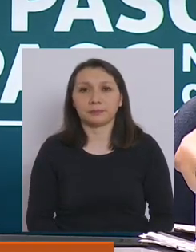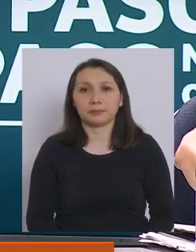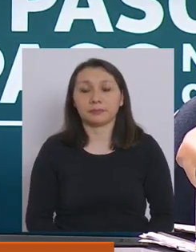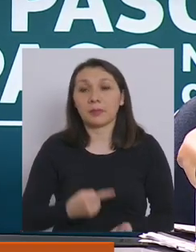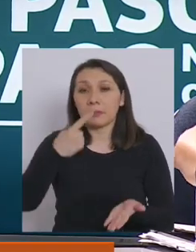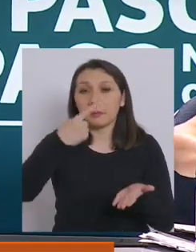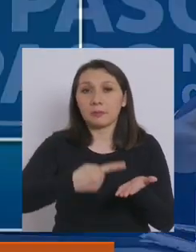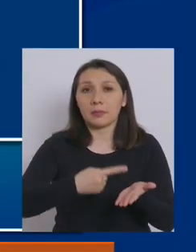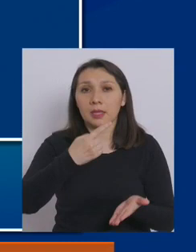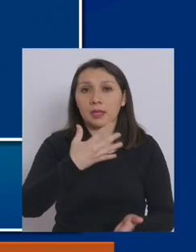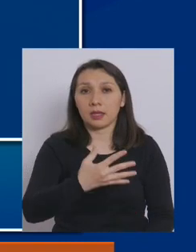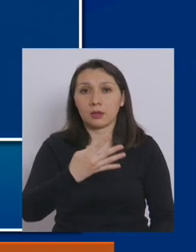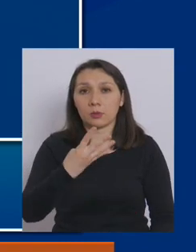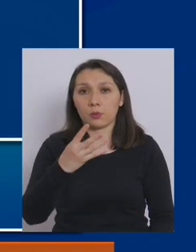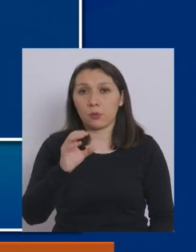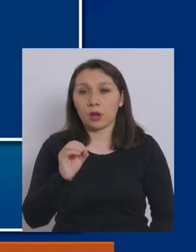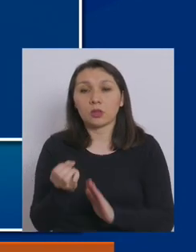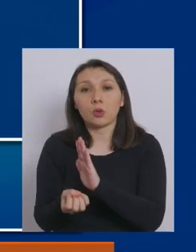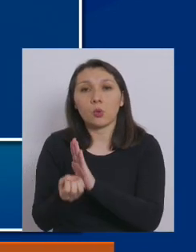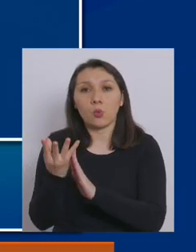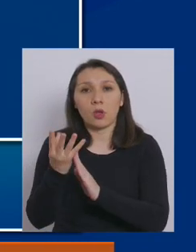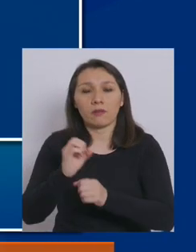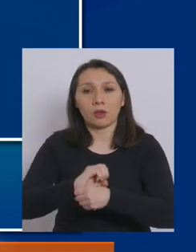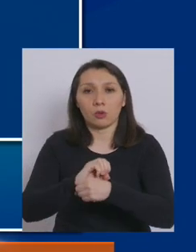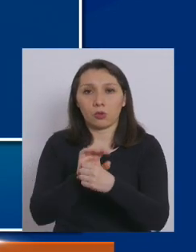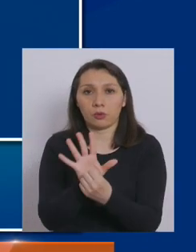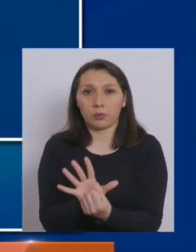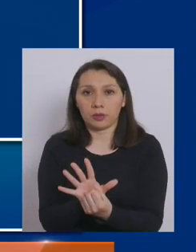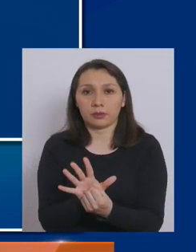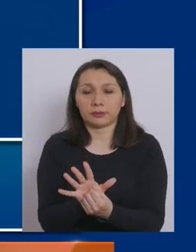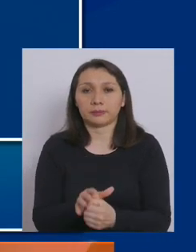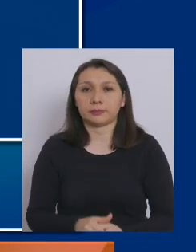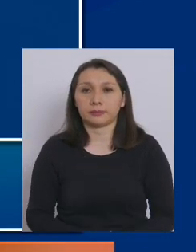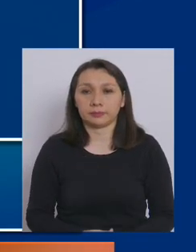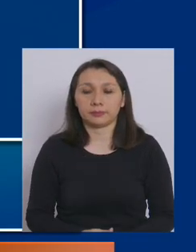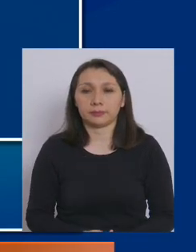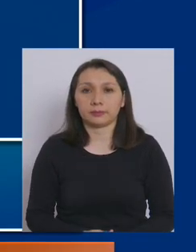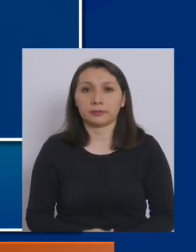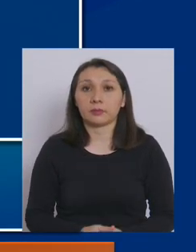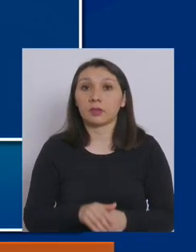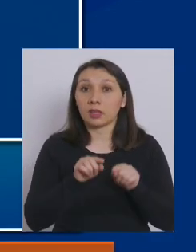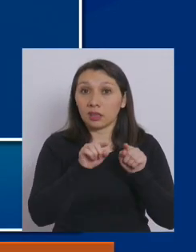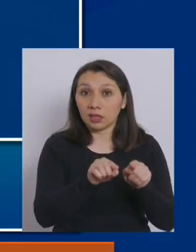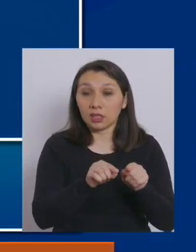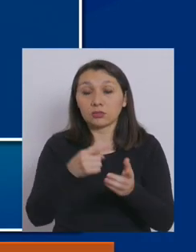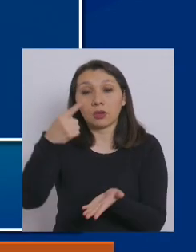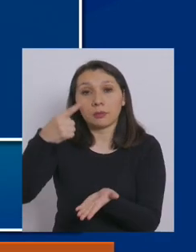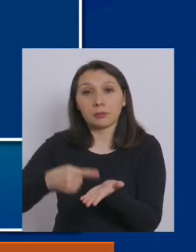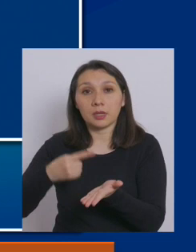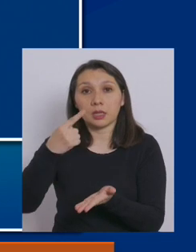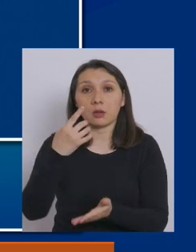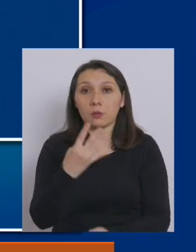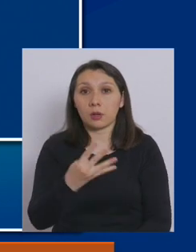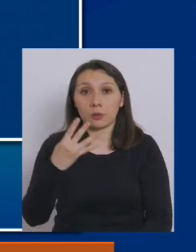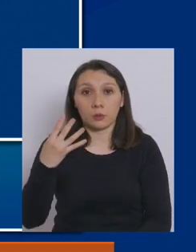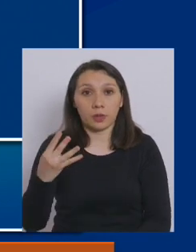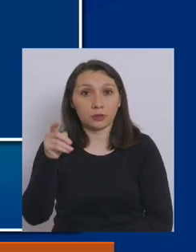1.540 casos nuevos de COVID-19 de los cuales 1.044